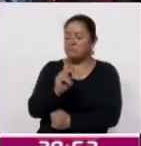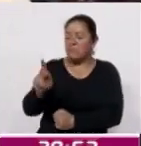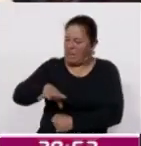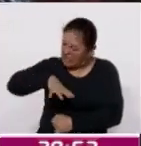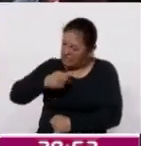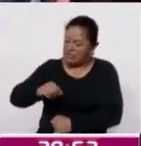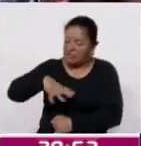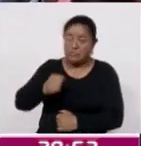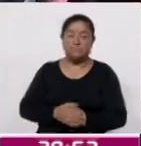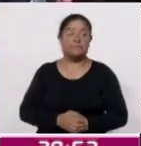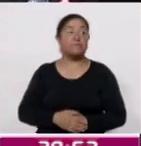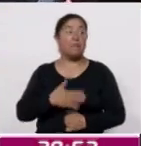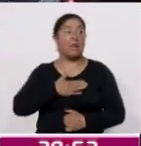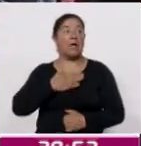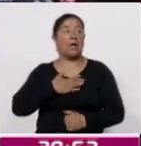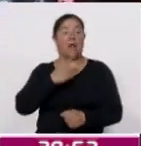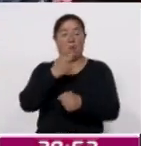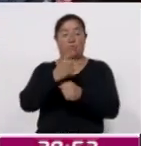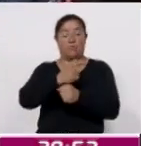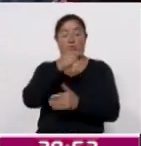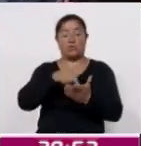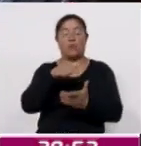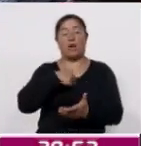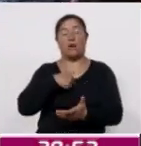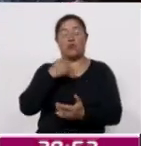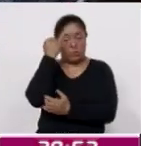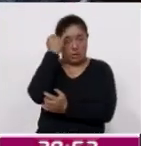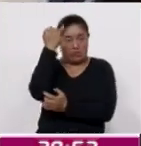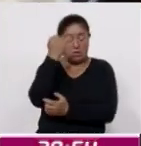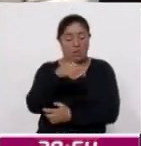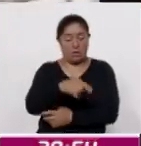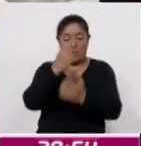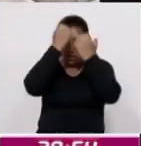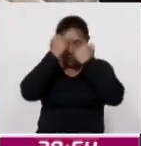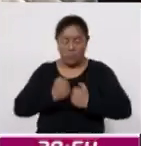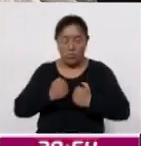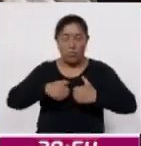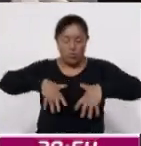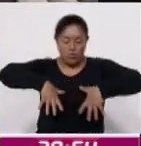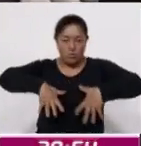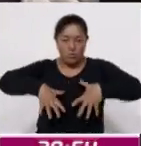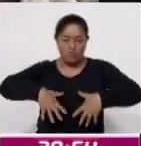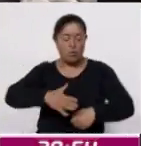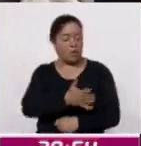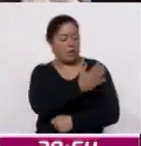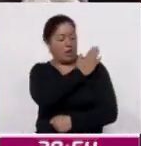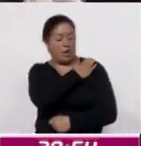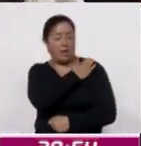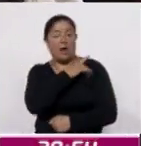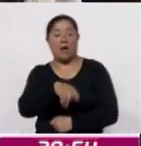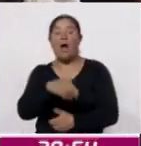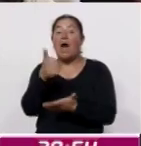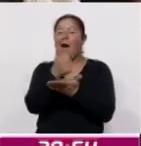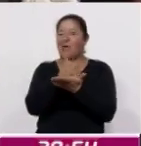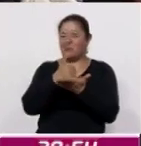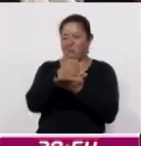Mi premio fue el primer lugar por haber elaborado un jorongo, un jorongo en color azul con